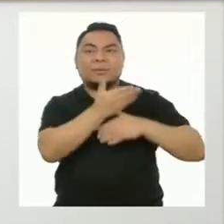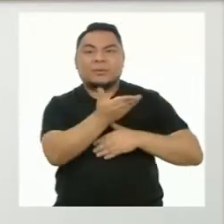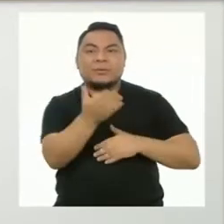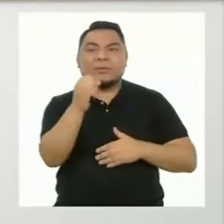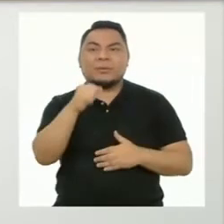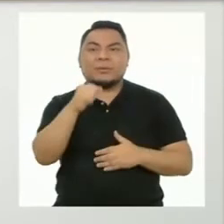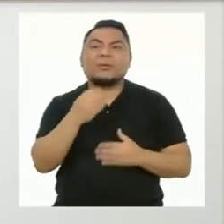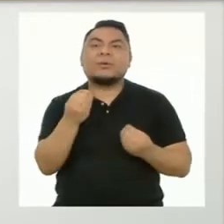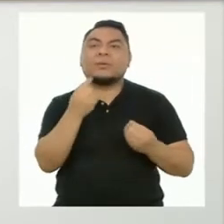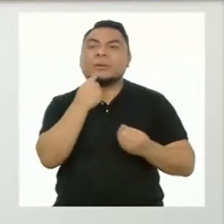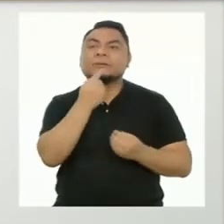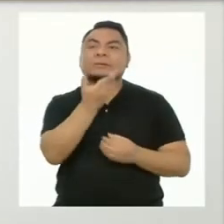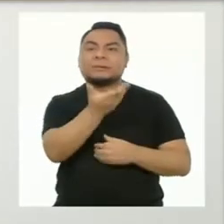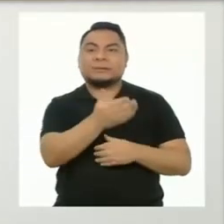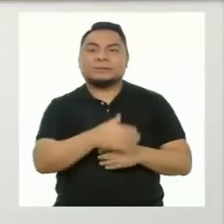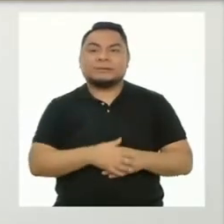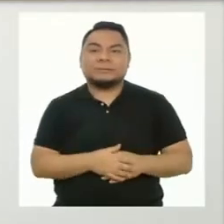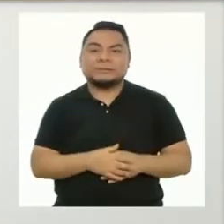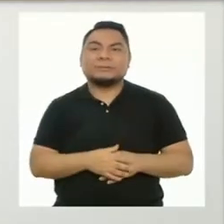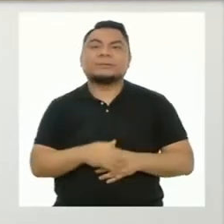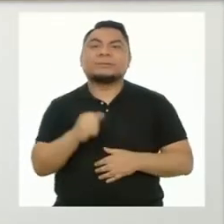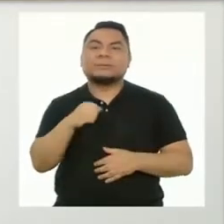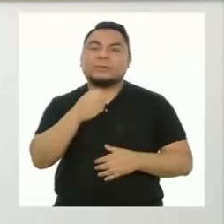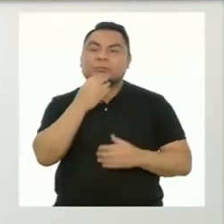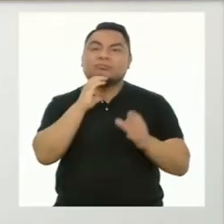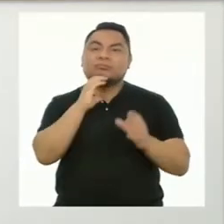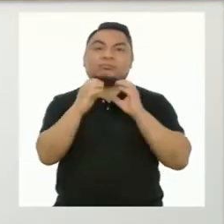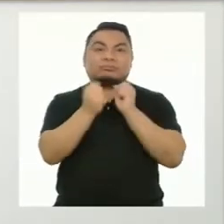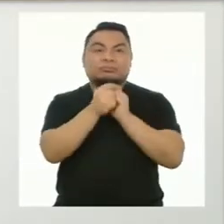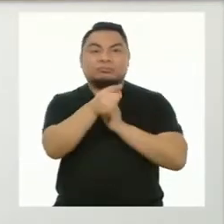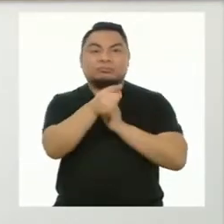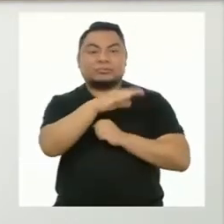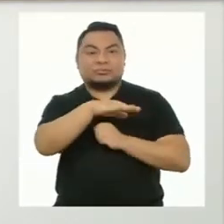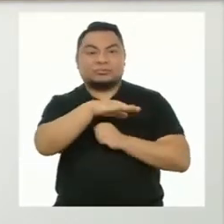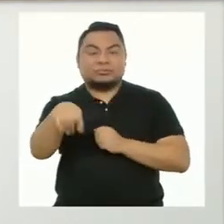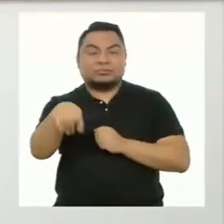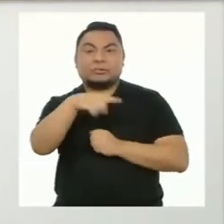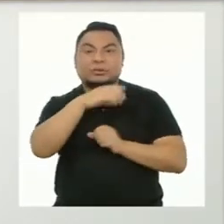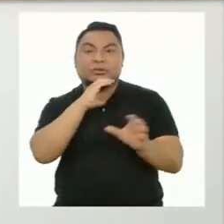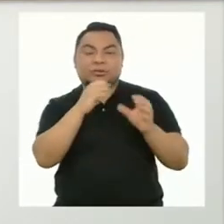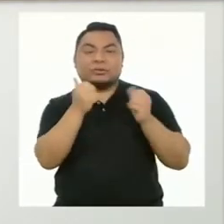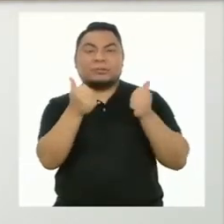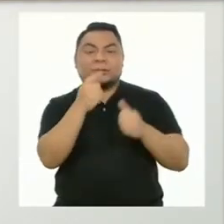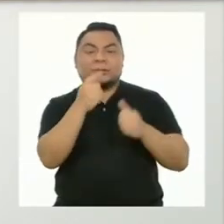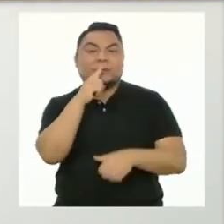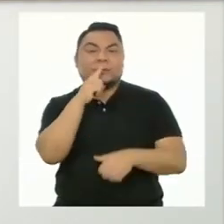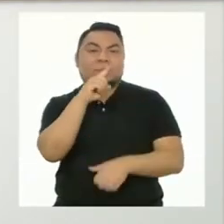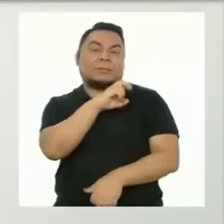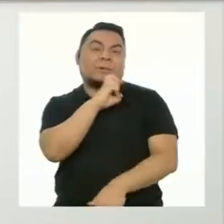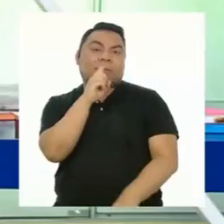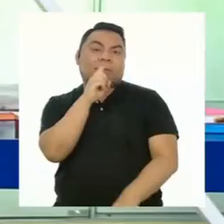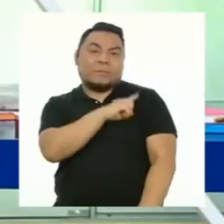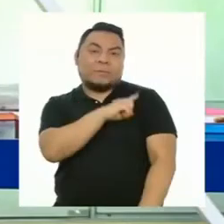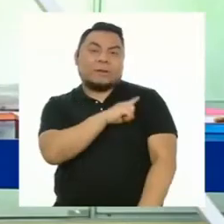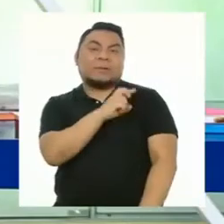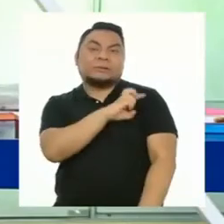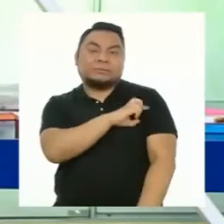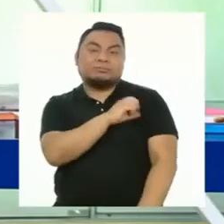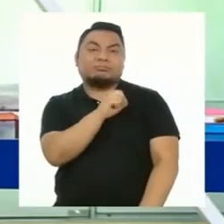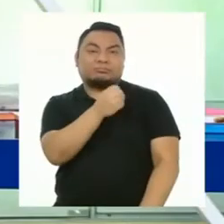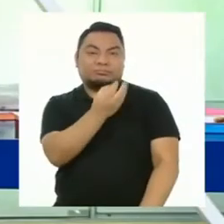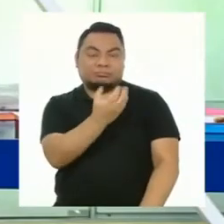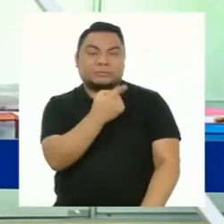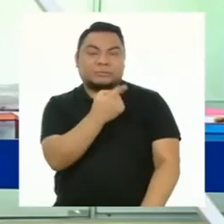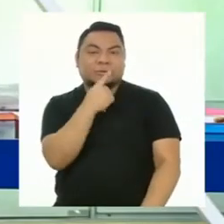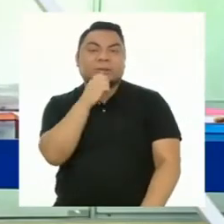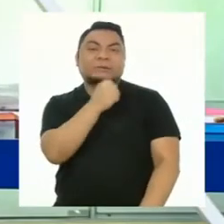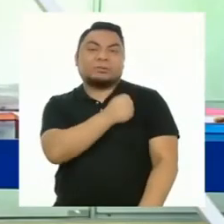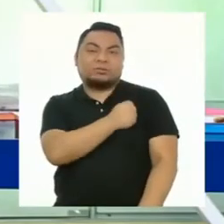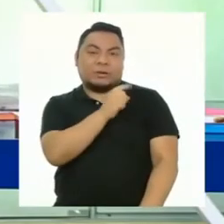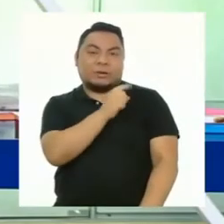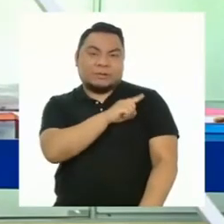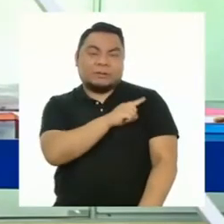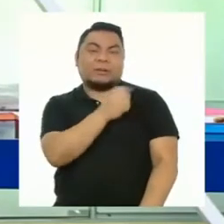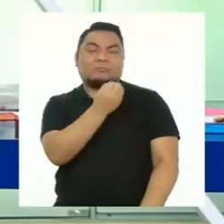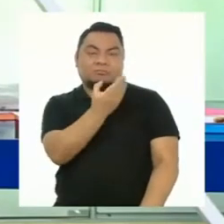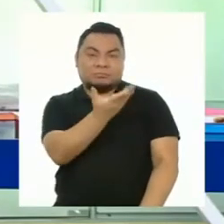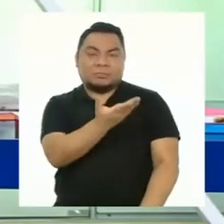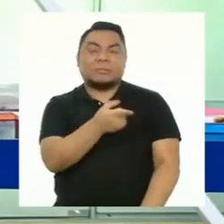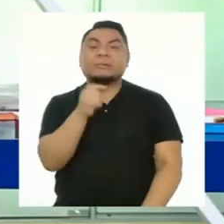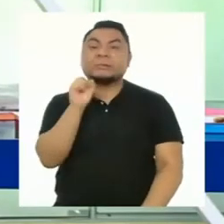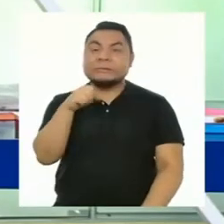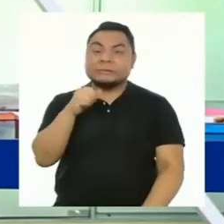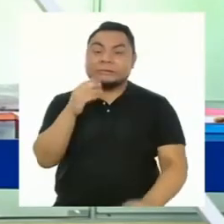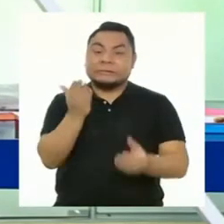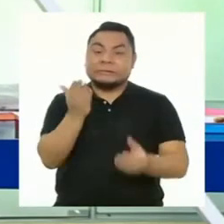chicos? ¿Cómo estás, Rodrigo? Qué gran conversación tuviste con las chicas y chicos de primero de secundaria. Sí, profesor. Creo que nuestro